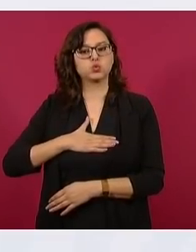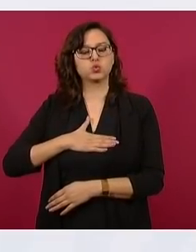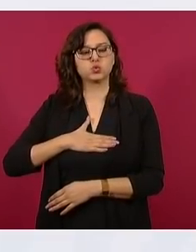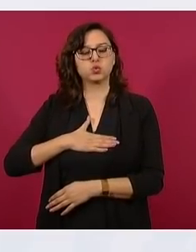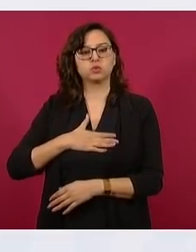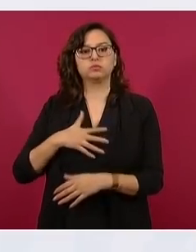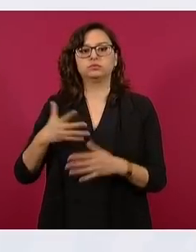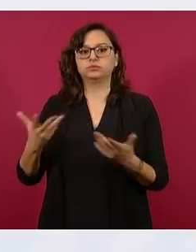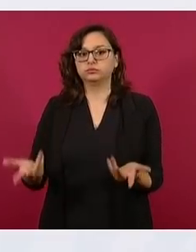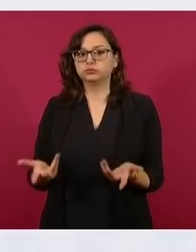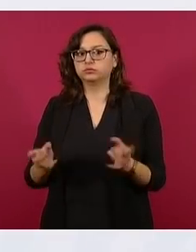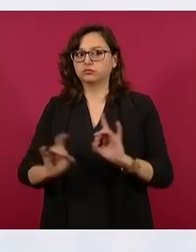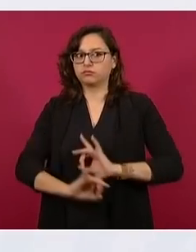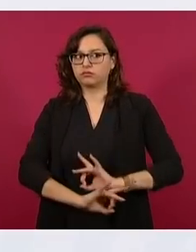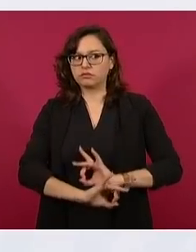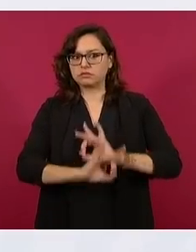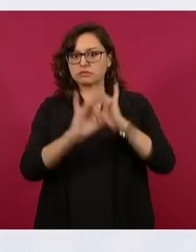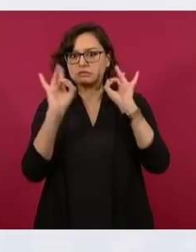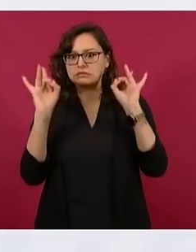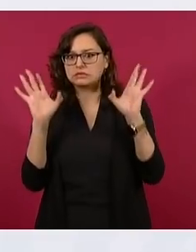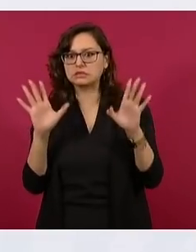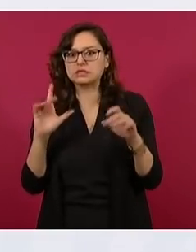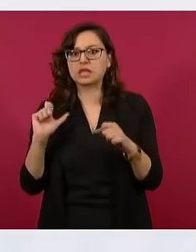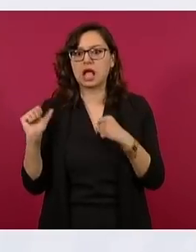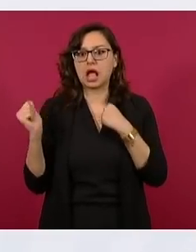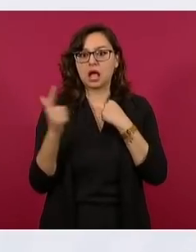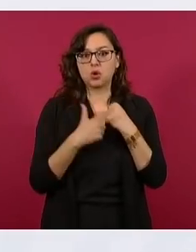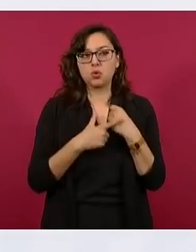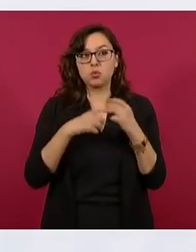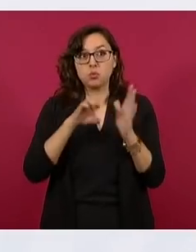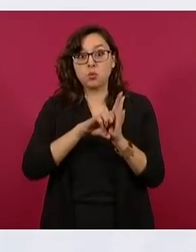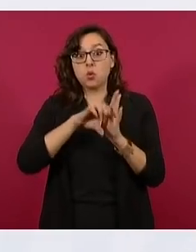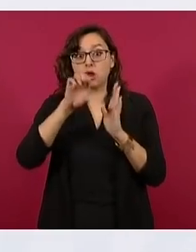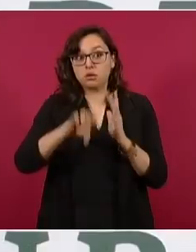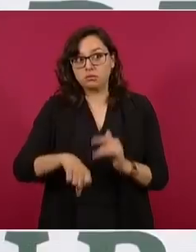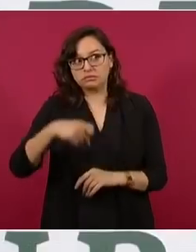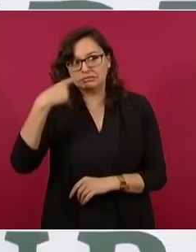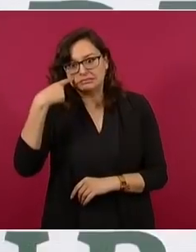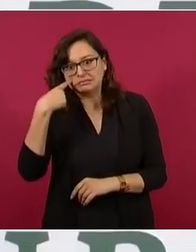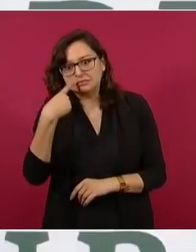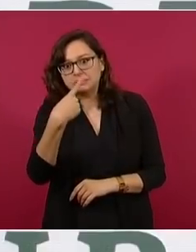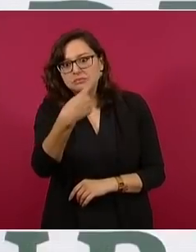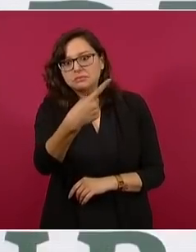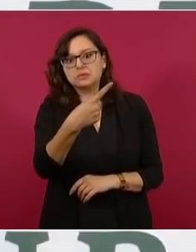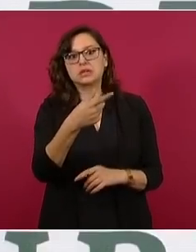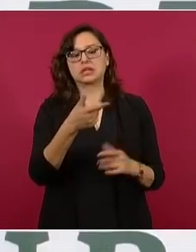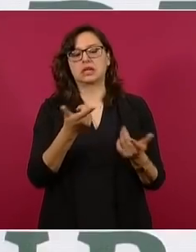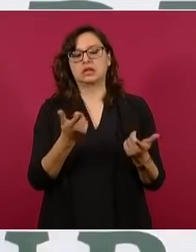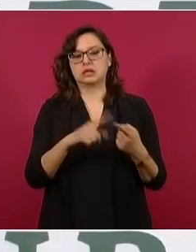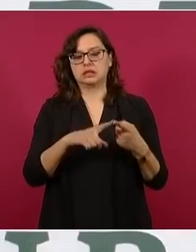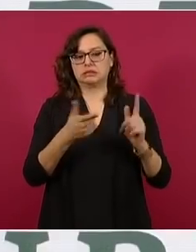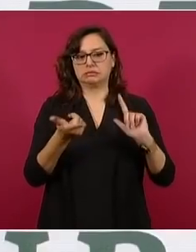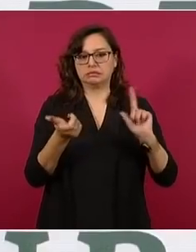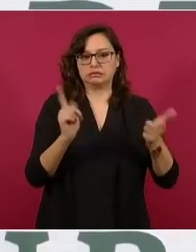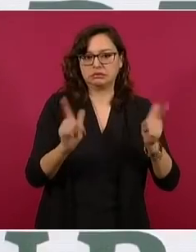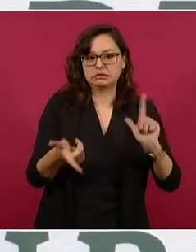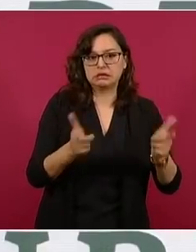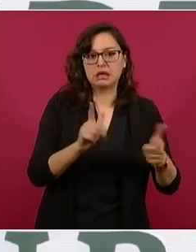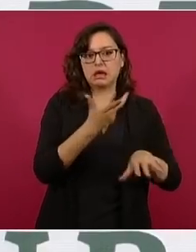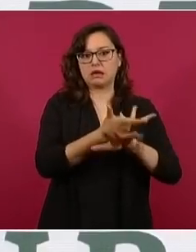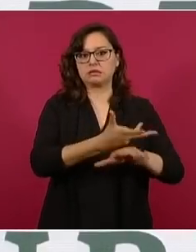circunstancias terribles como las que se han presentado en Texas y las que